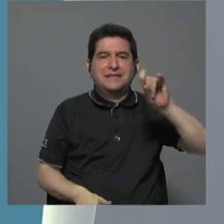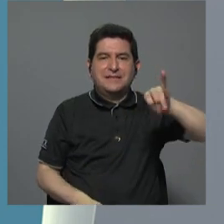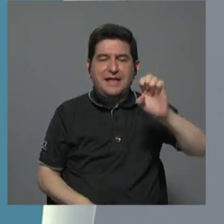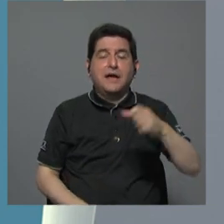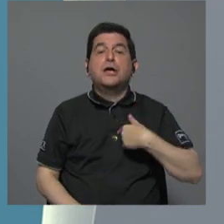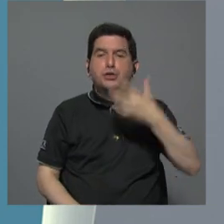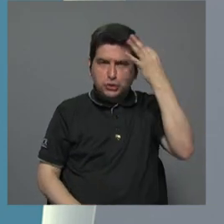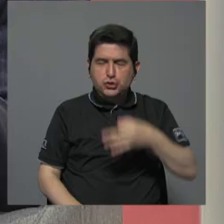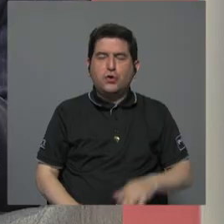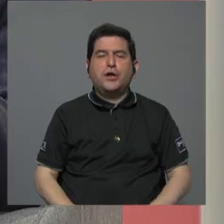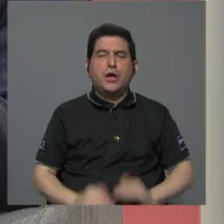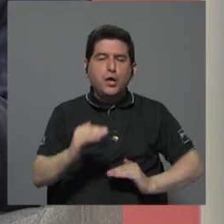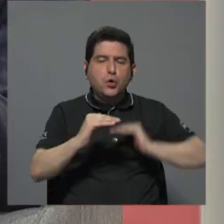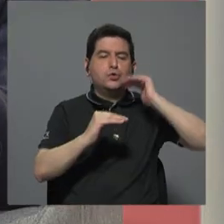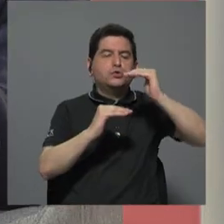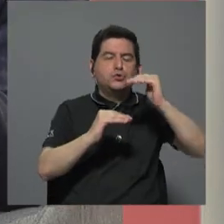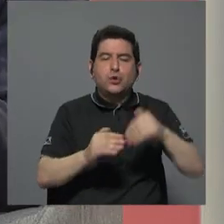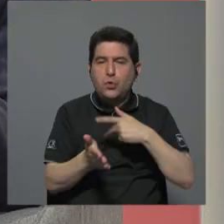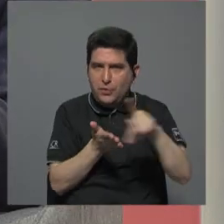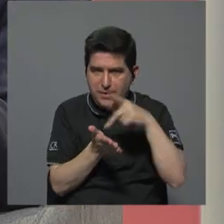un sobrecosto que está obviamente